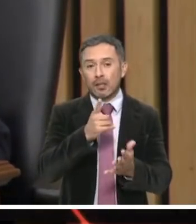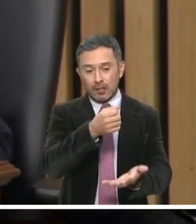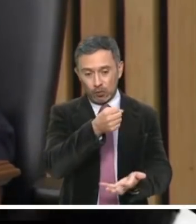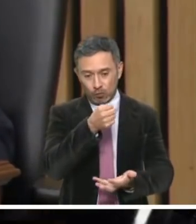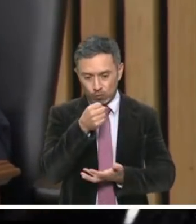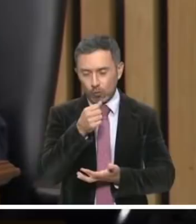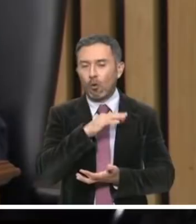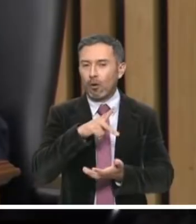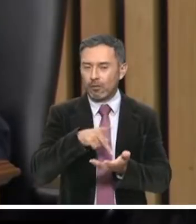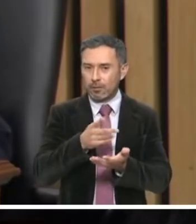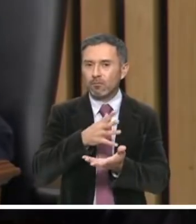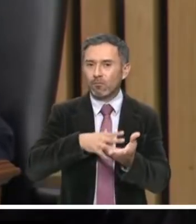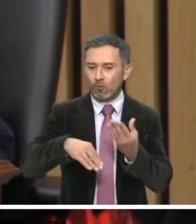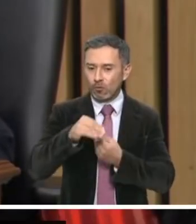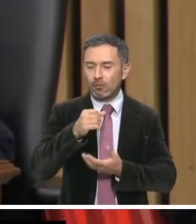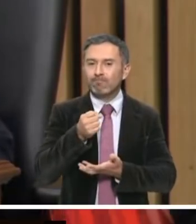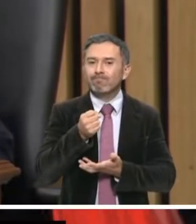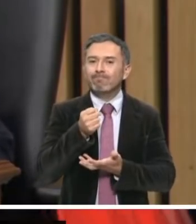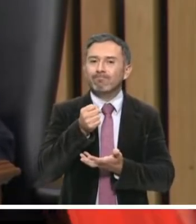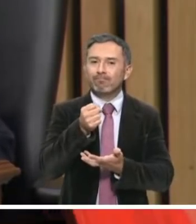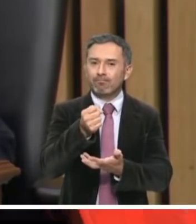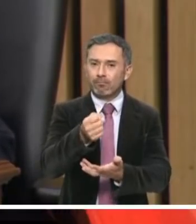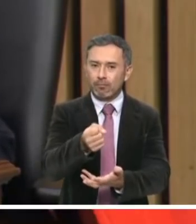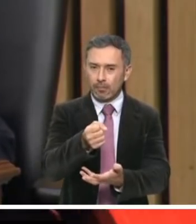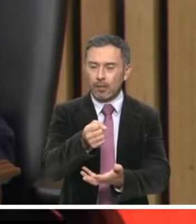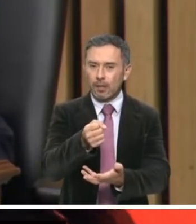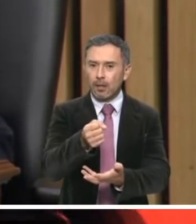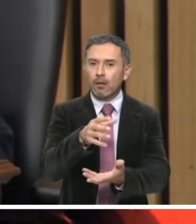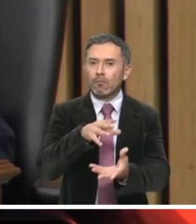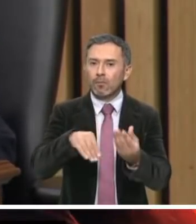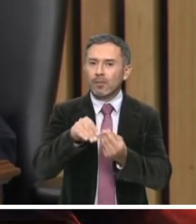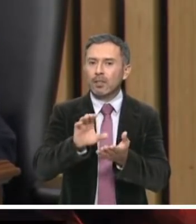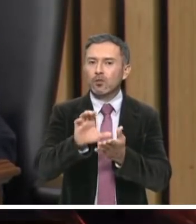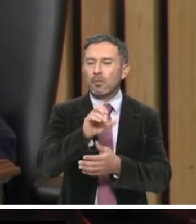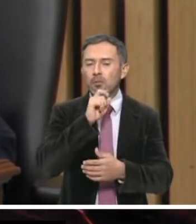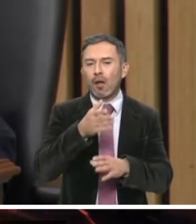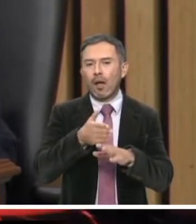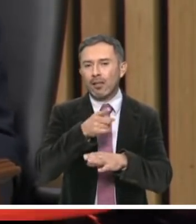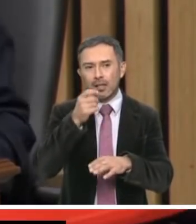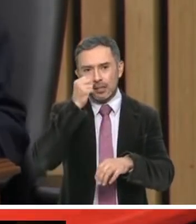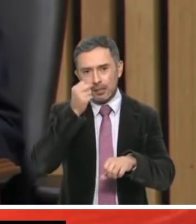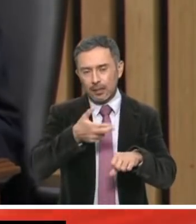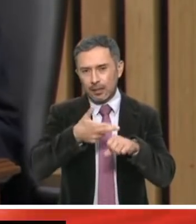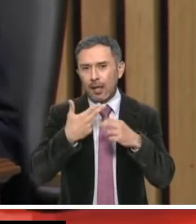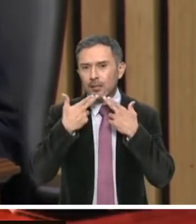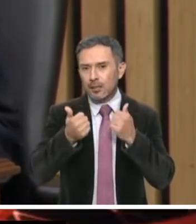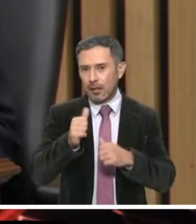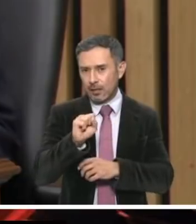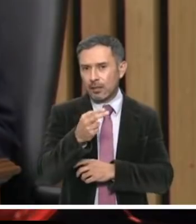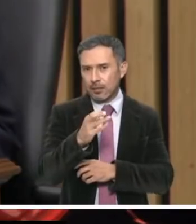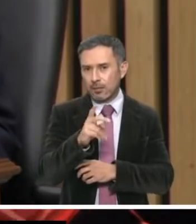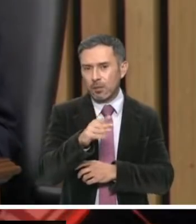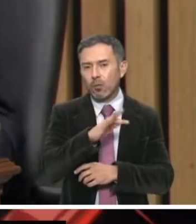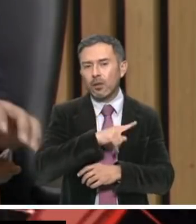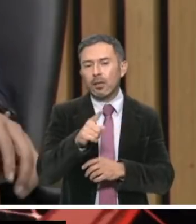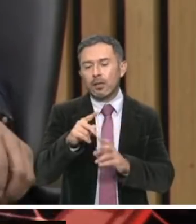y reintegrados, como respondió la Secretaría de Hacienda al ramo general